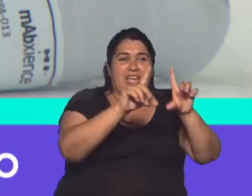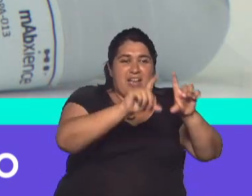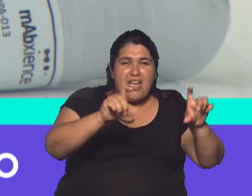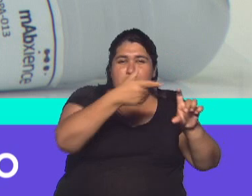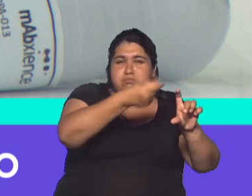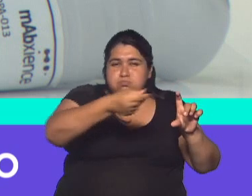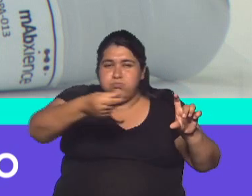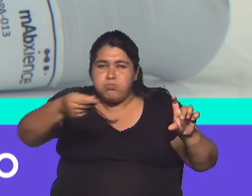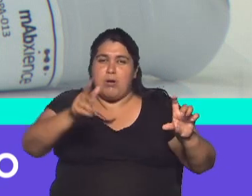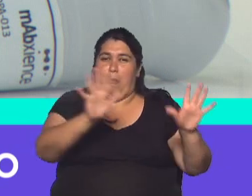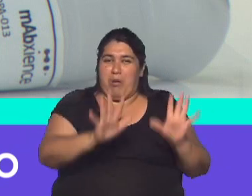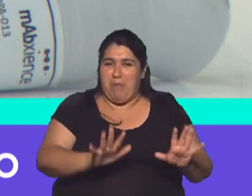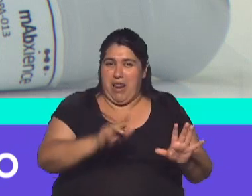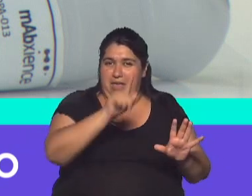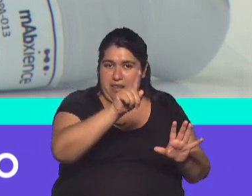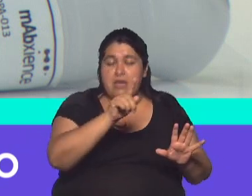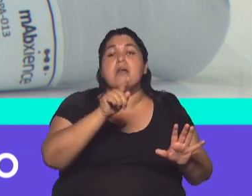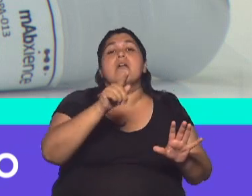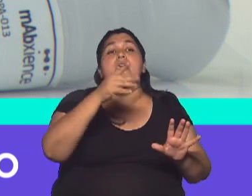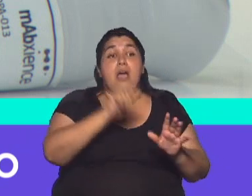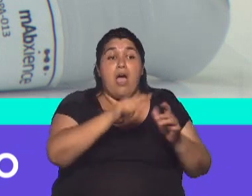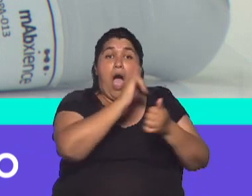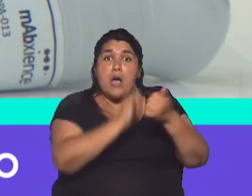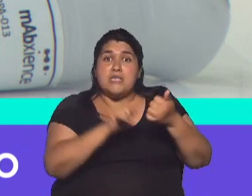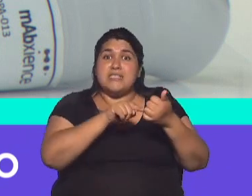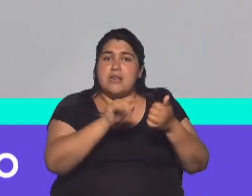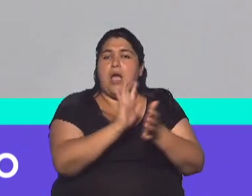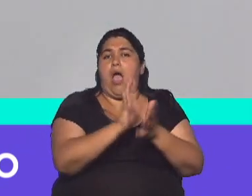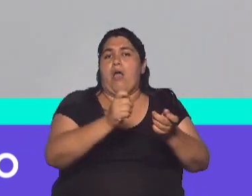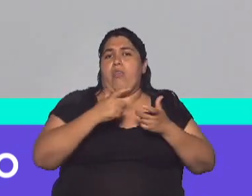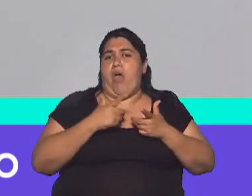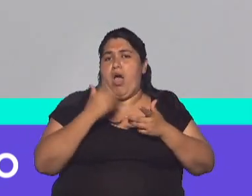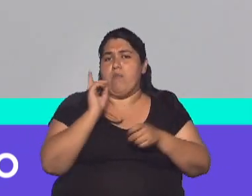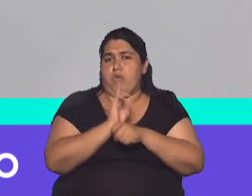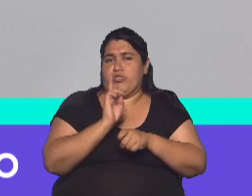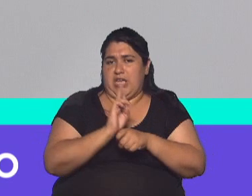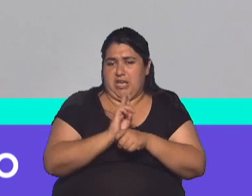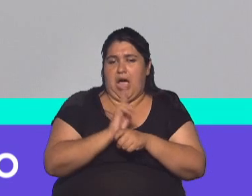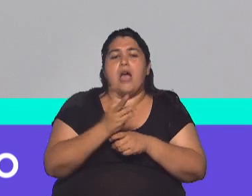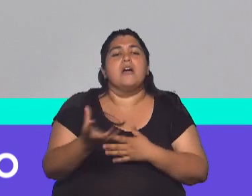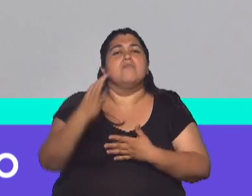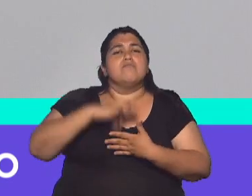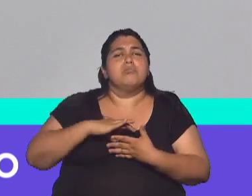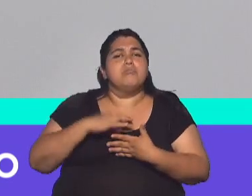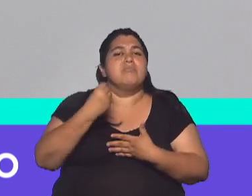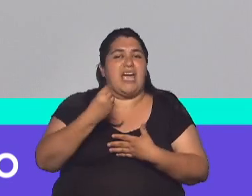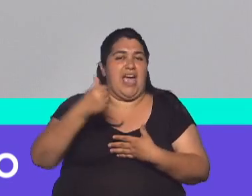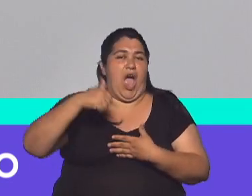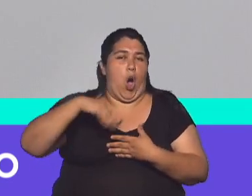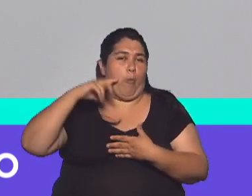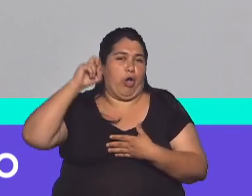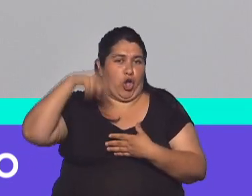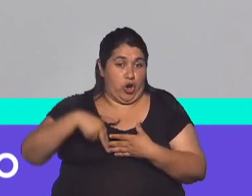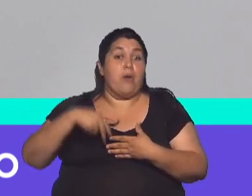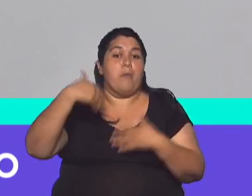también se confirmó que la vacuna AstraZeneca protege el avance de la variante Omicron en el cuerpo, por lo que ya se trabaja en